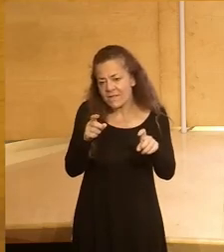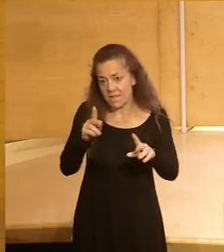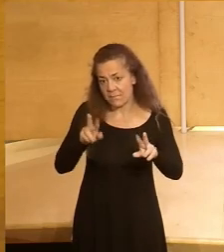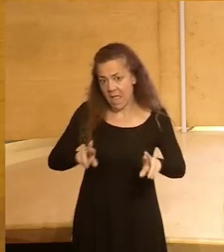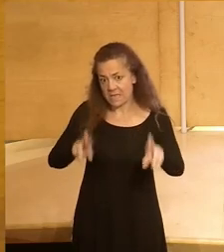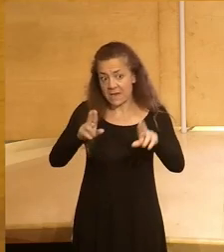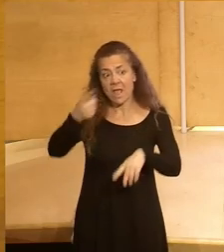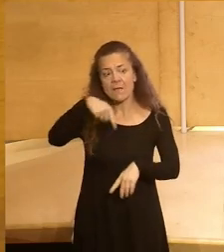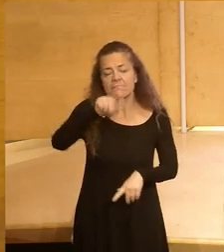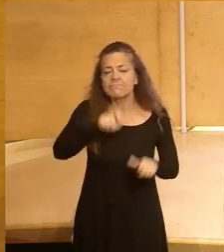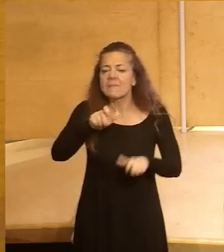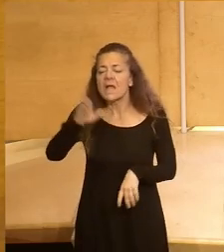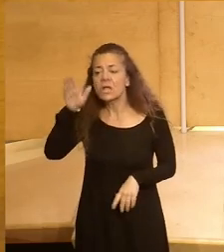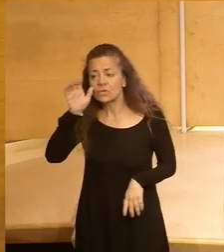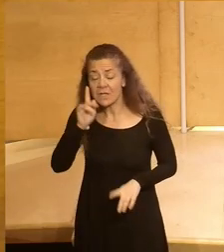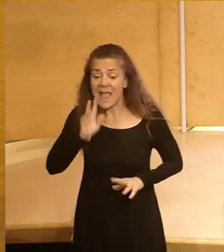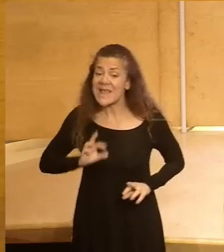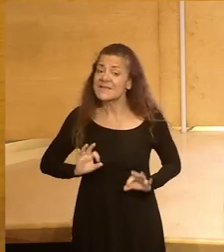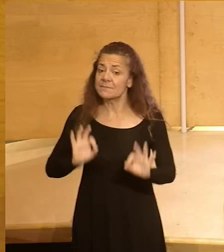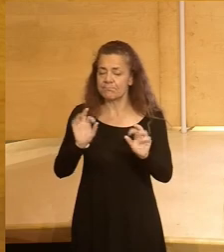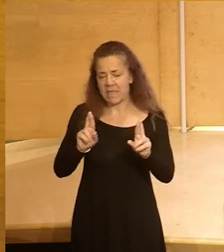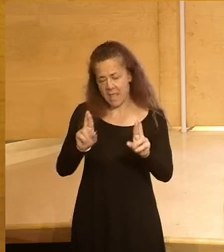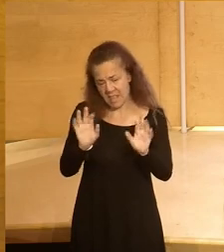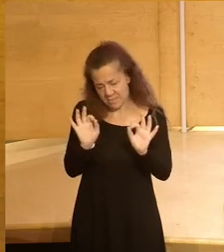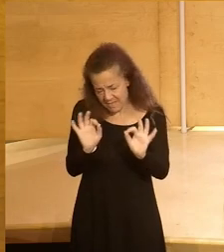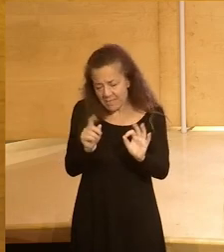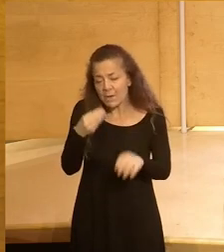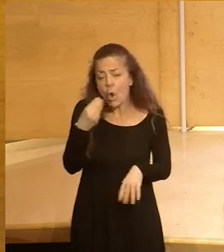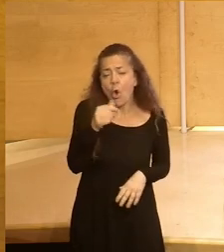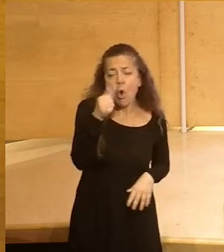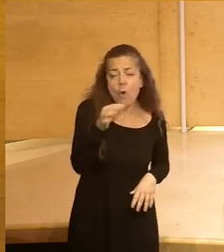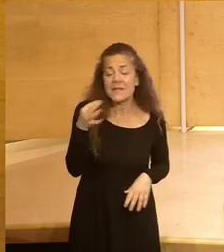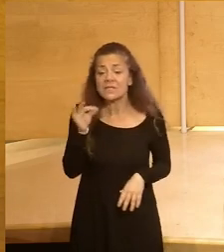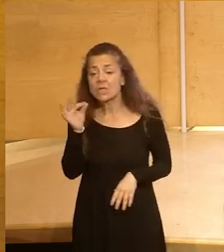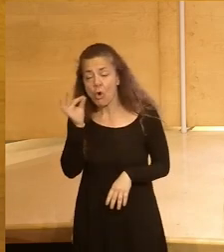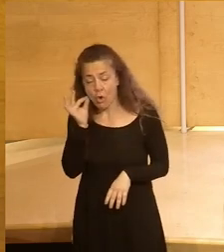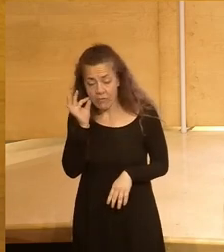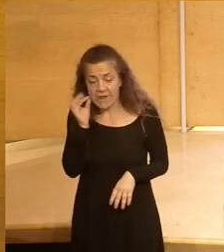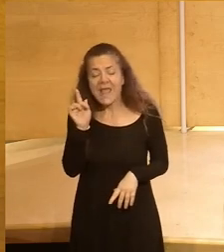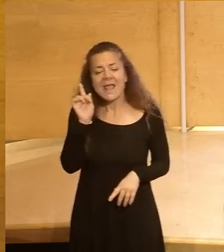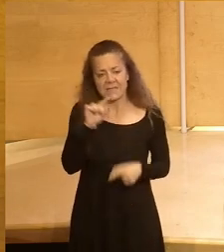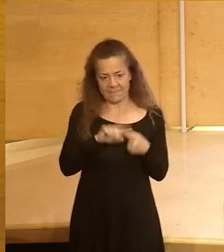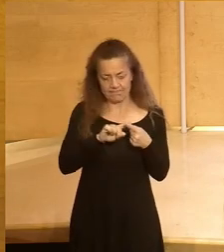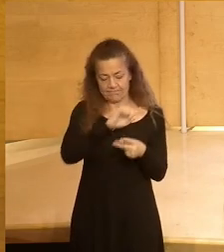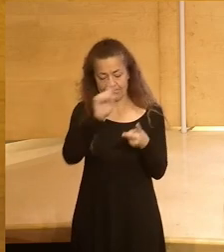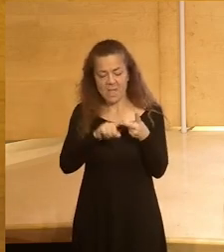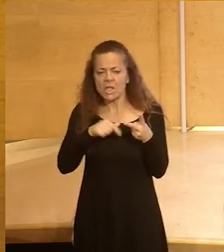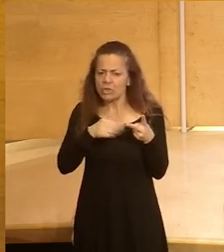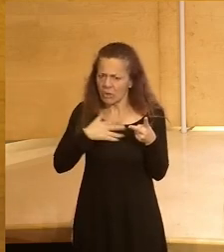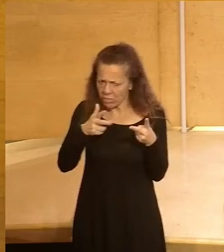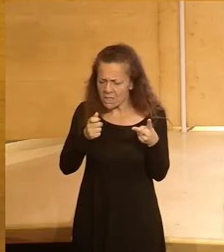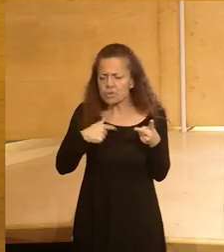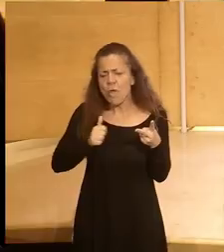personas que nos están escuchando especialmente para los y las jóvenes entonces mi pregunta es ¿cuál sería ese? y me voy a tomar otro derecho que es decir una frase que